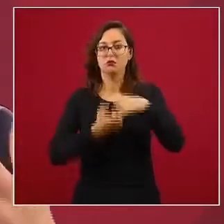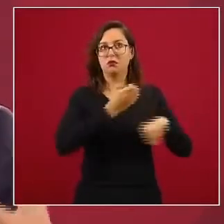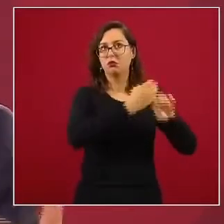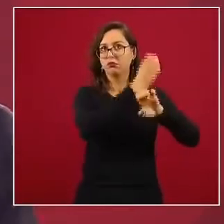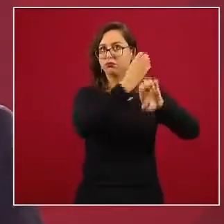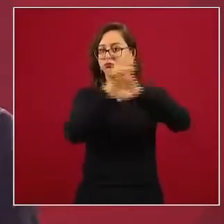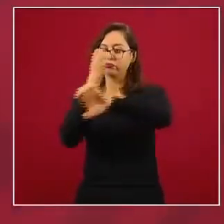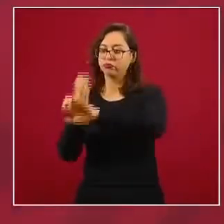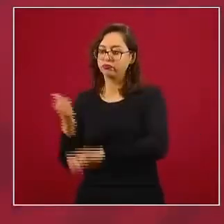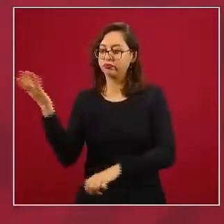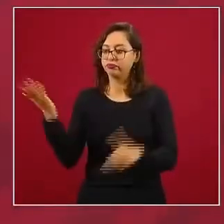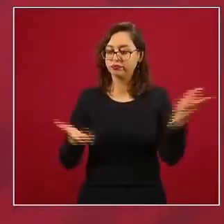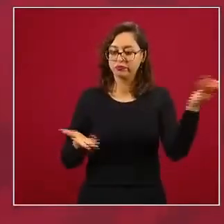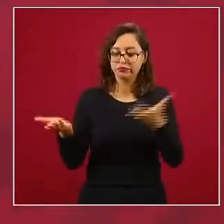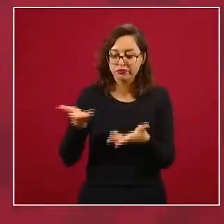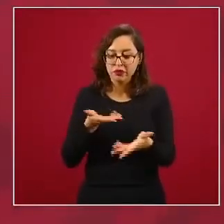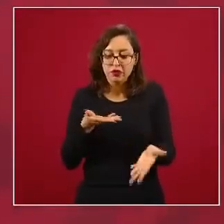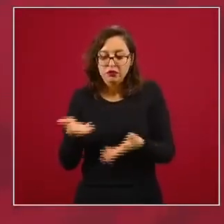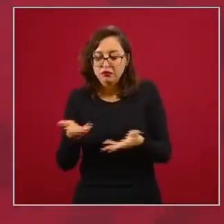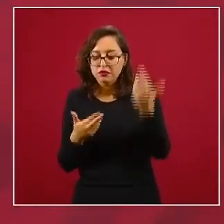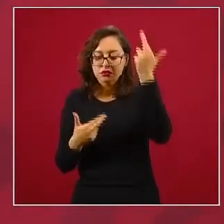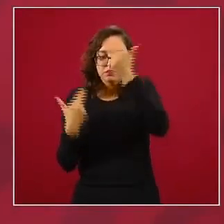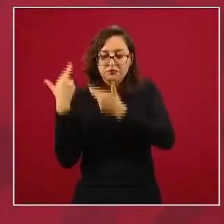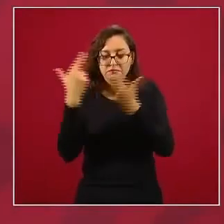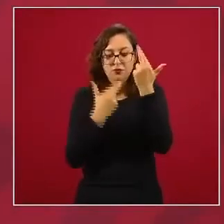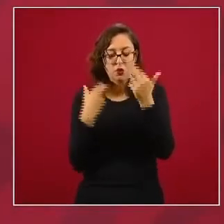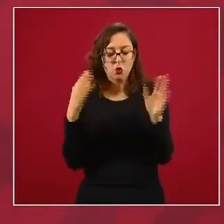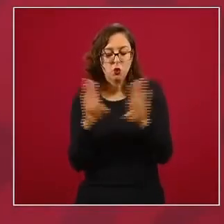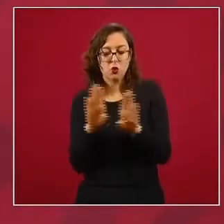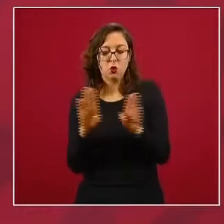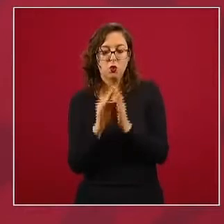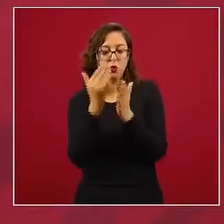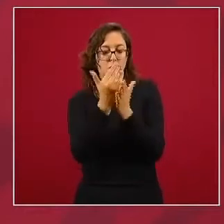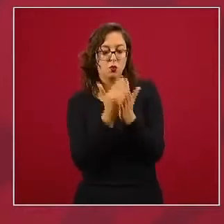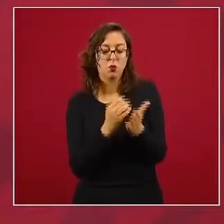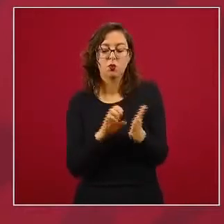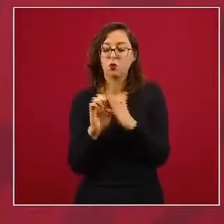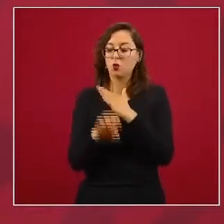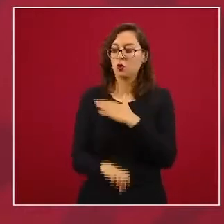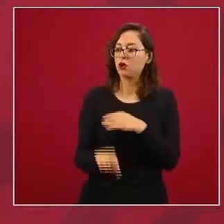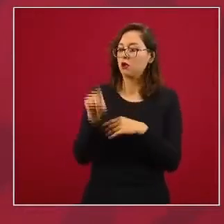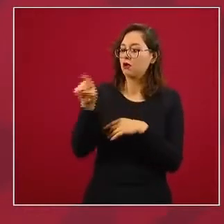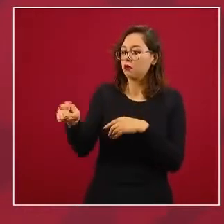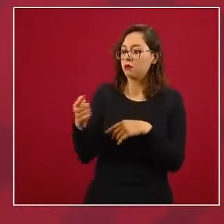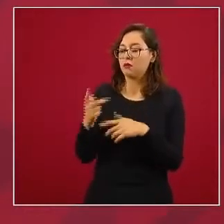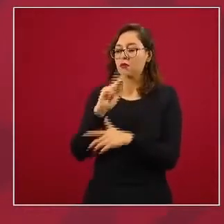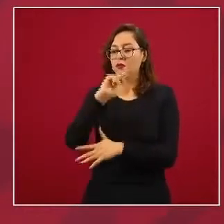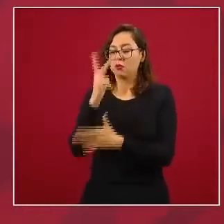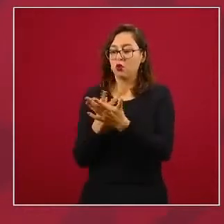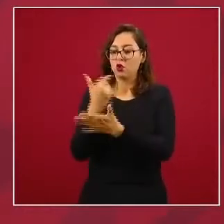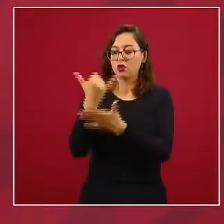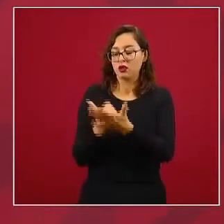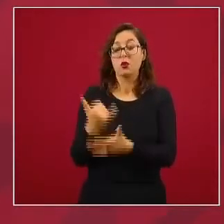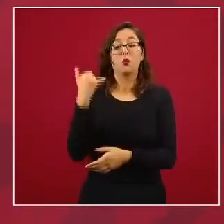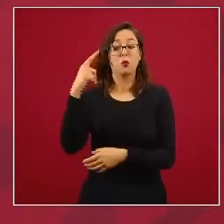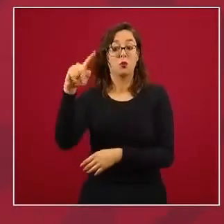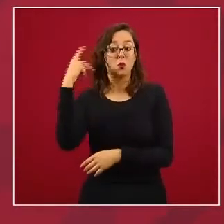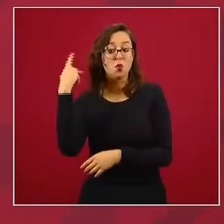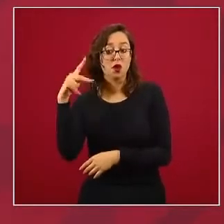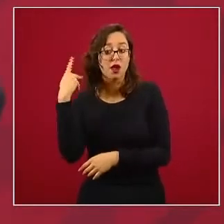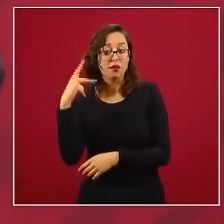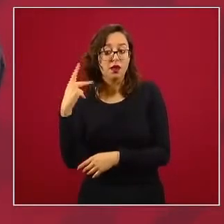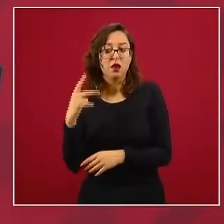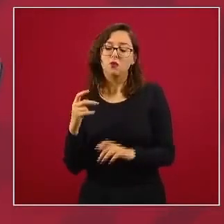revisaron algunos planes específicos que sirven de ejemplo, como el de Puebla. Puebla tiene un magnífico plan de